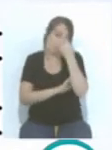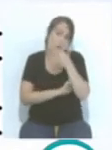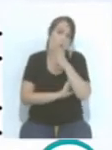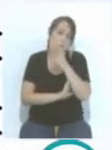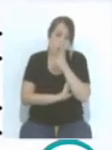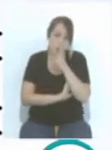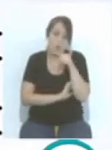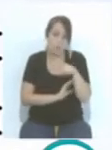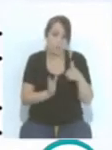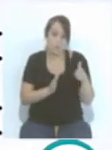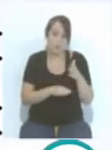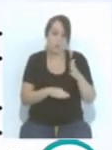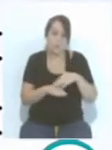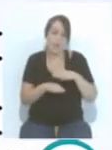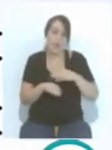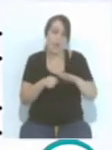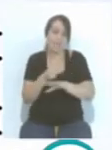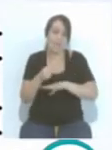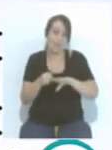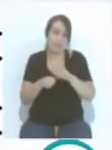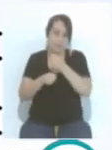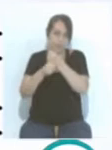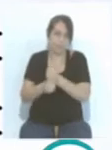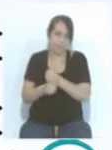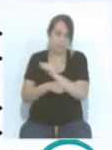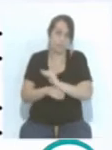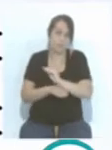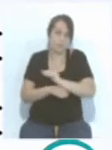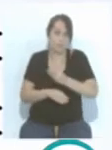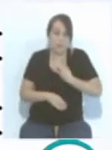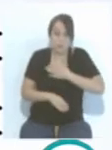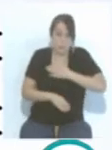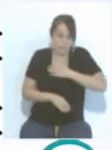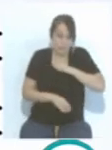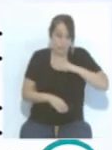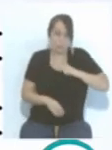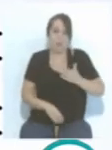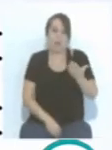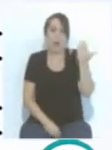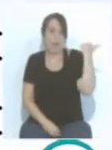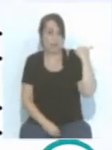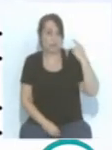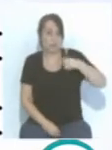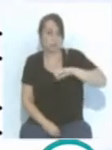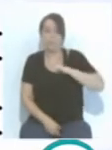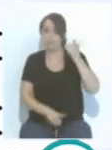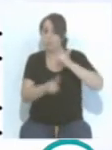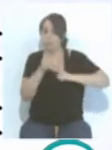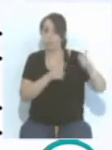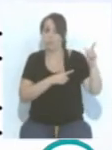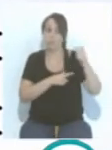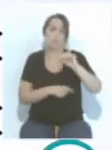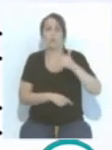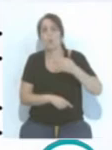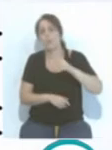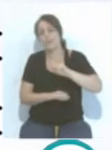momento de asentar las bases. Por parte nuestra, lo mismo, pues antes nos dedicábamos a viajar. Éramos un